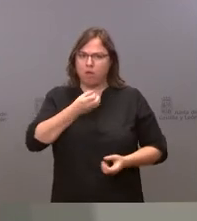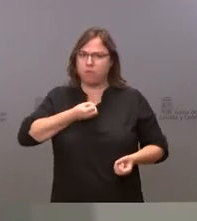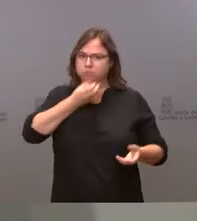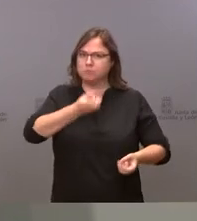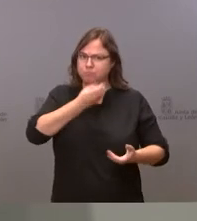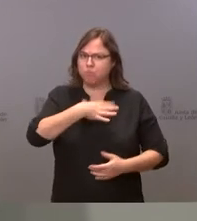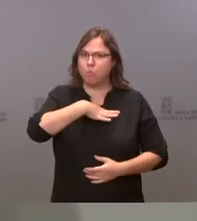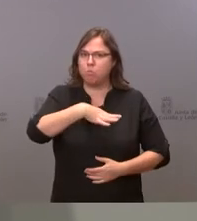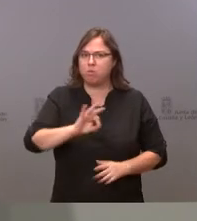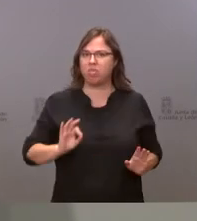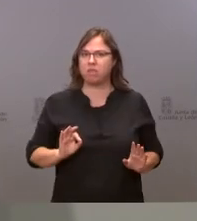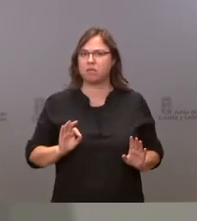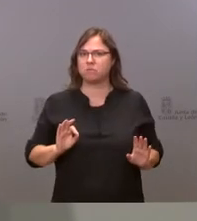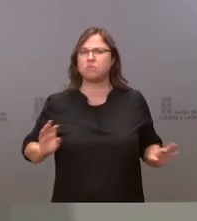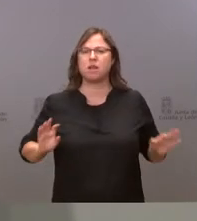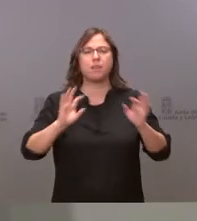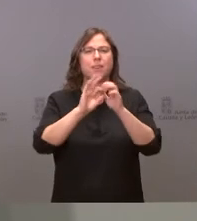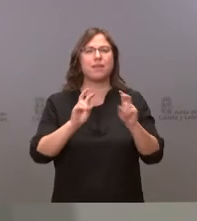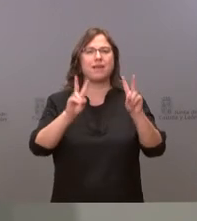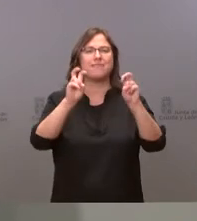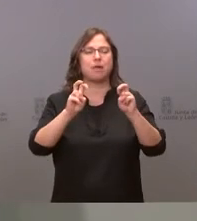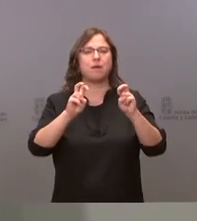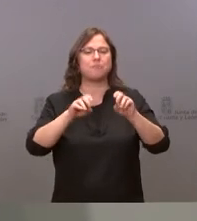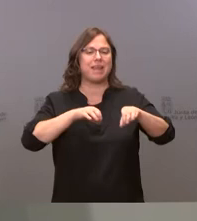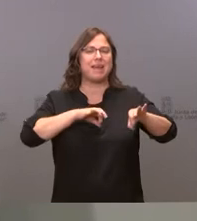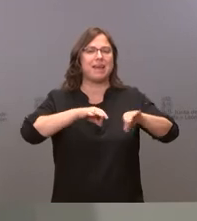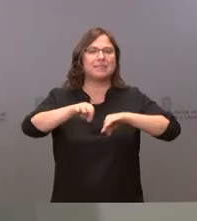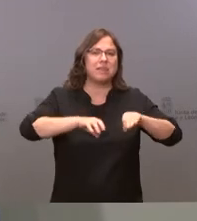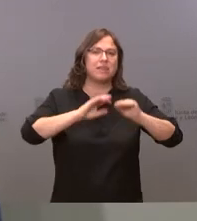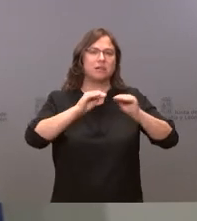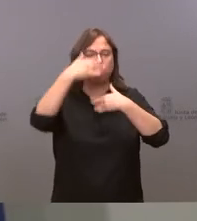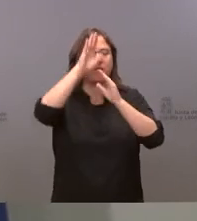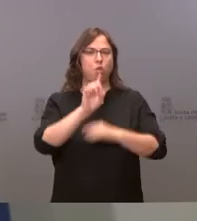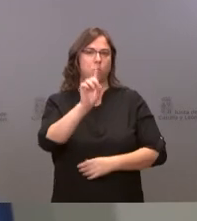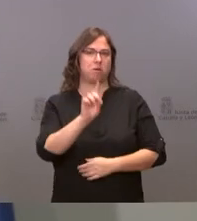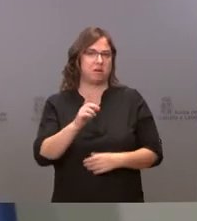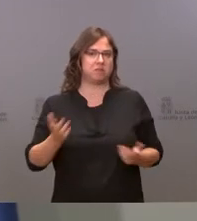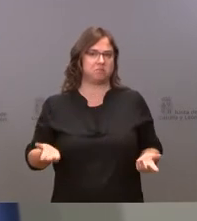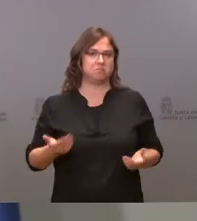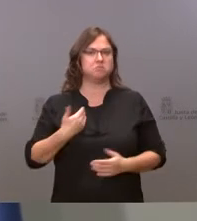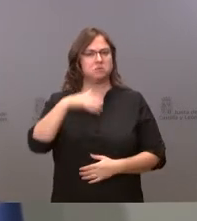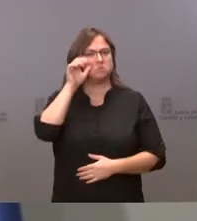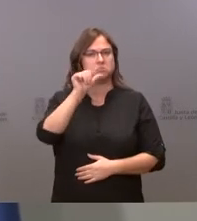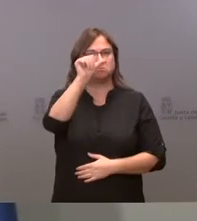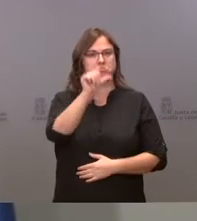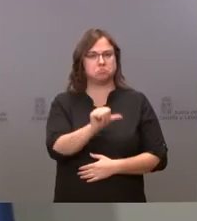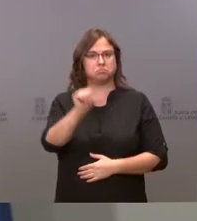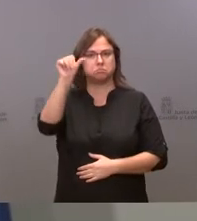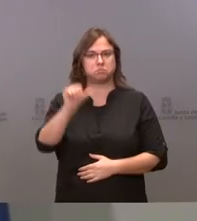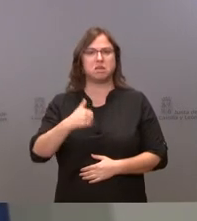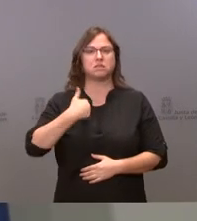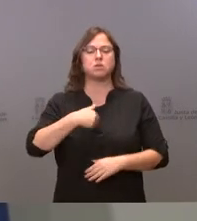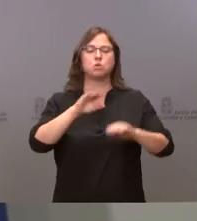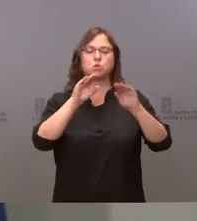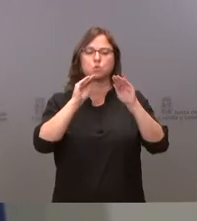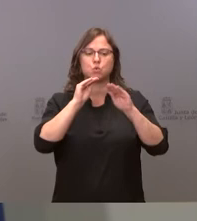respecto a la estrategia de atención primaria hemos escuchado ya la opinión